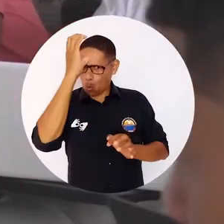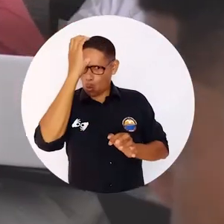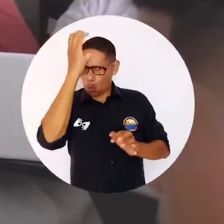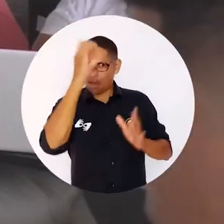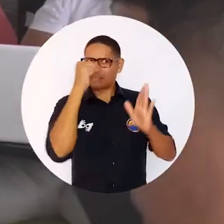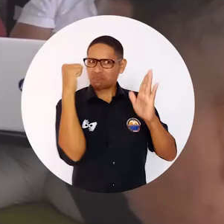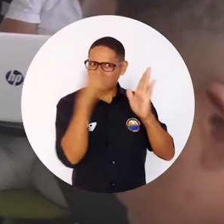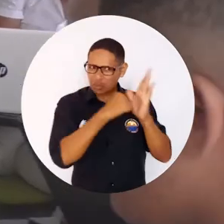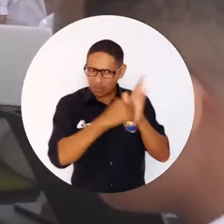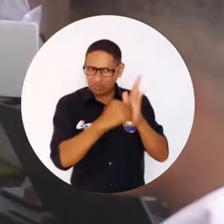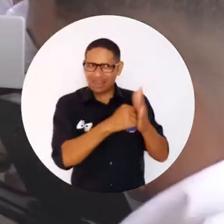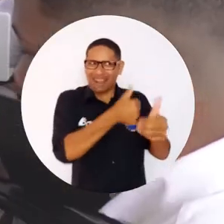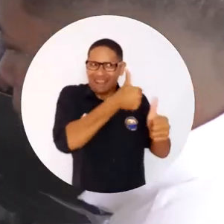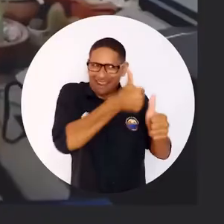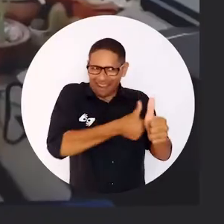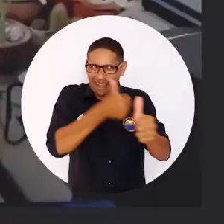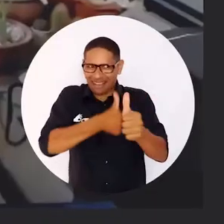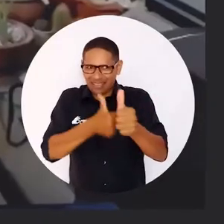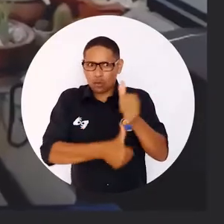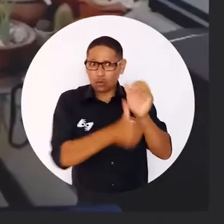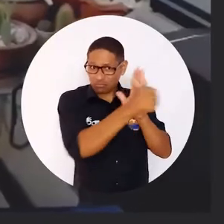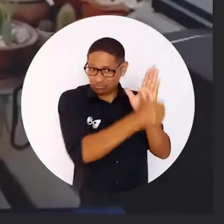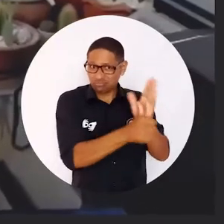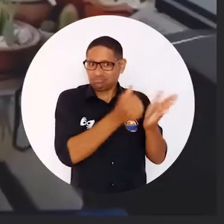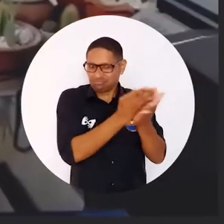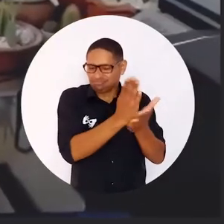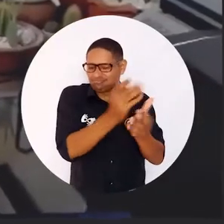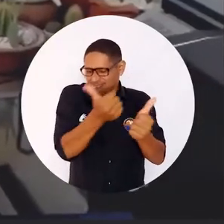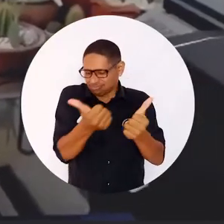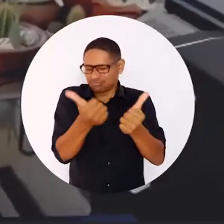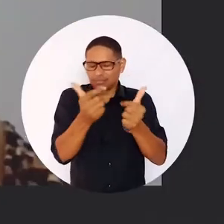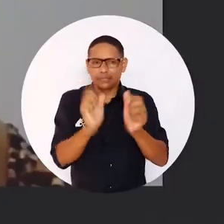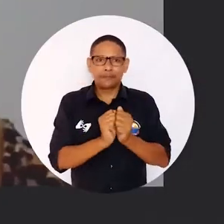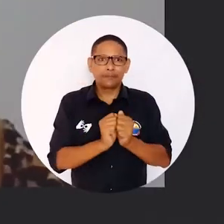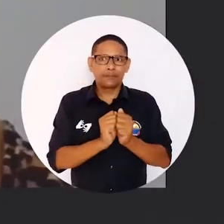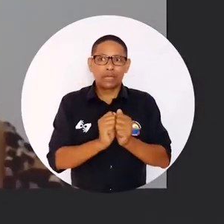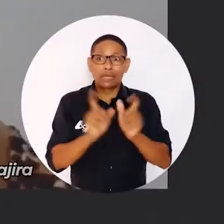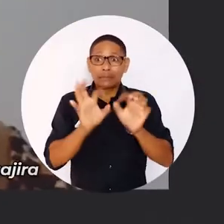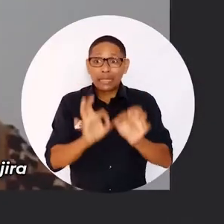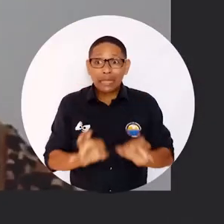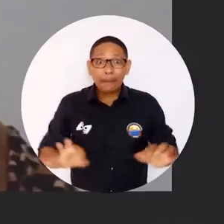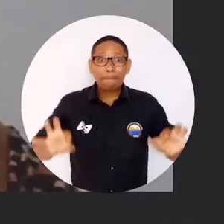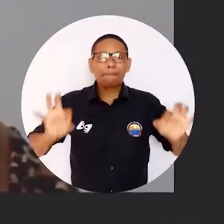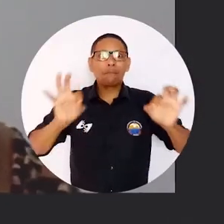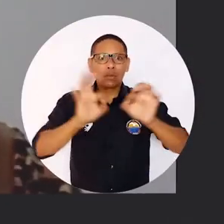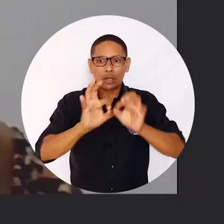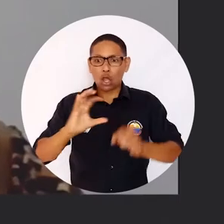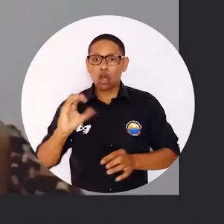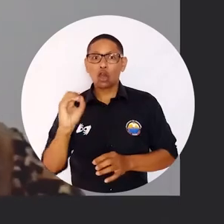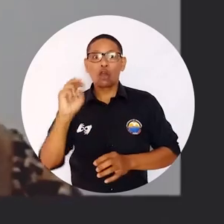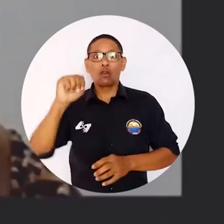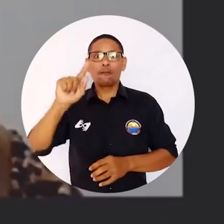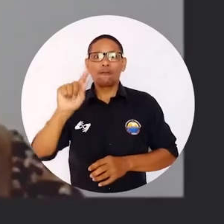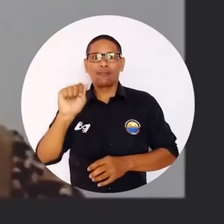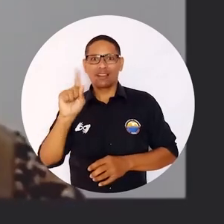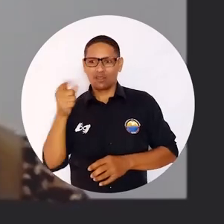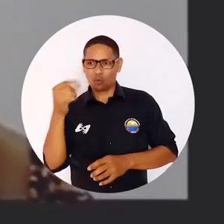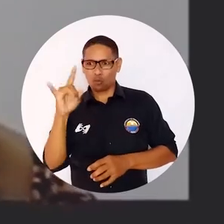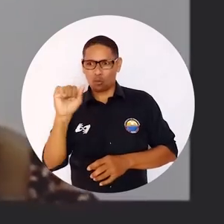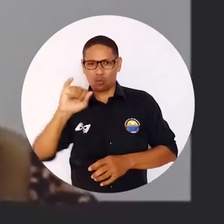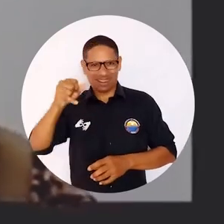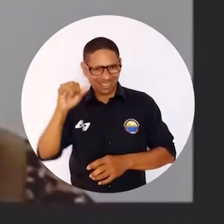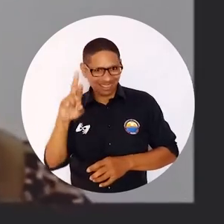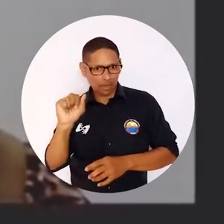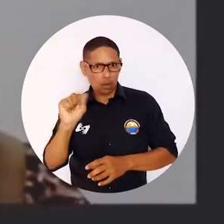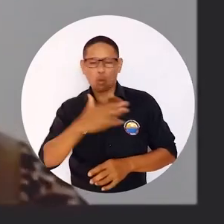disciplinares que cada ciencia en particular tiene y ofrece. Y de igual manera reiterarles que CONFACUAJIRA está abierta